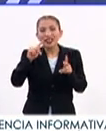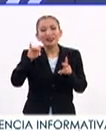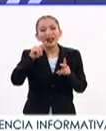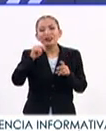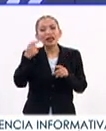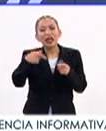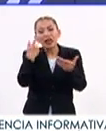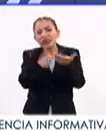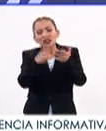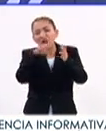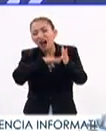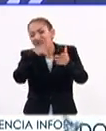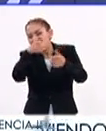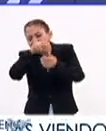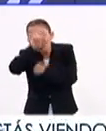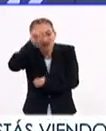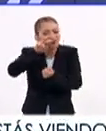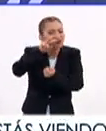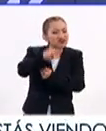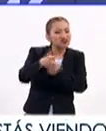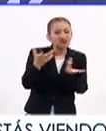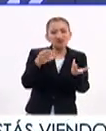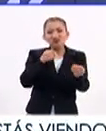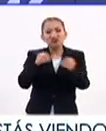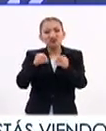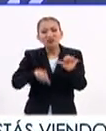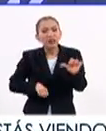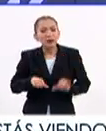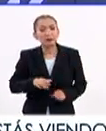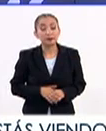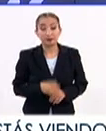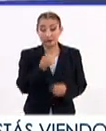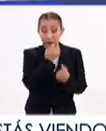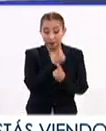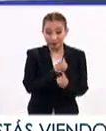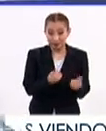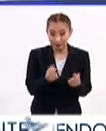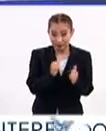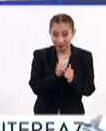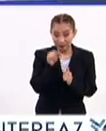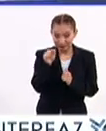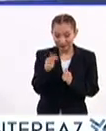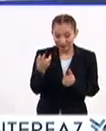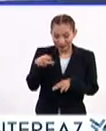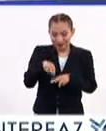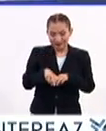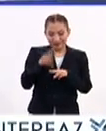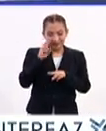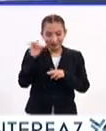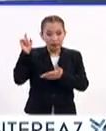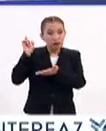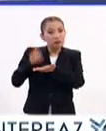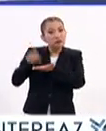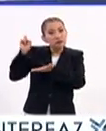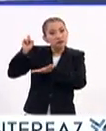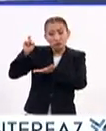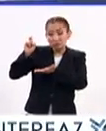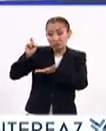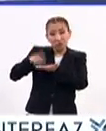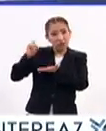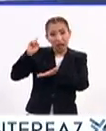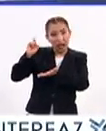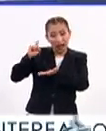exactamente lo que contiene? ¿Cómo es la didáctica o la dinámica? Sí, los niños, a través de oprimir un botón,